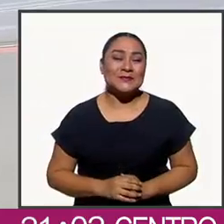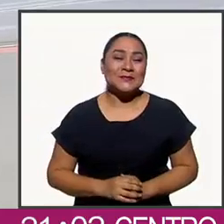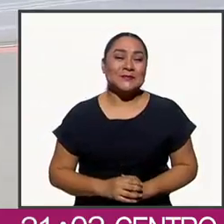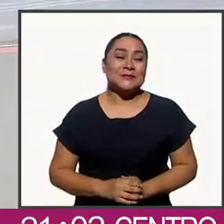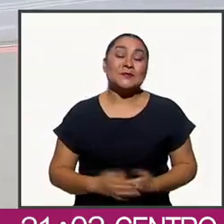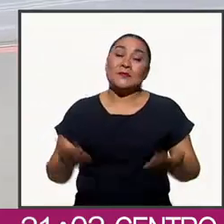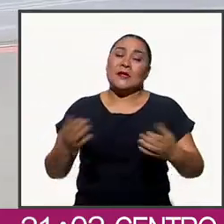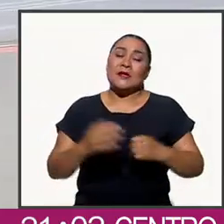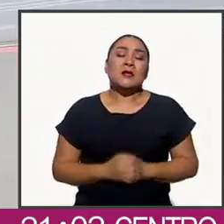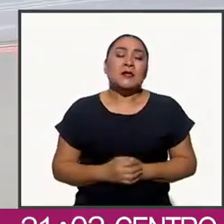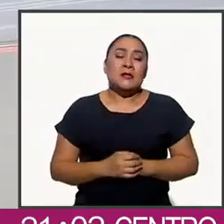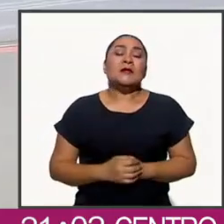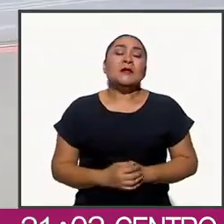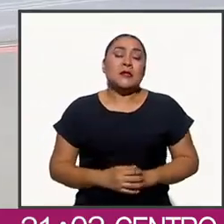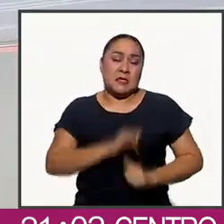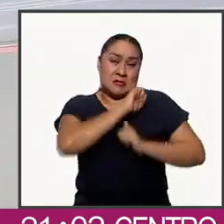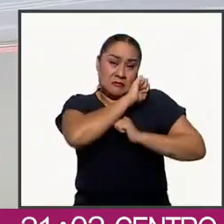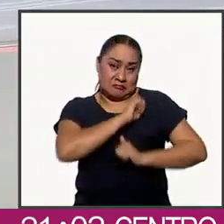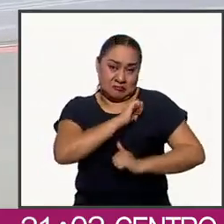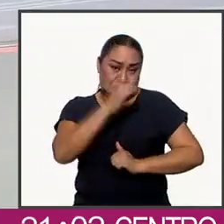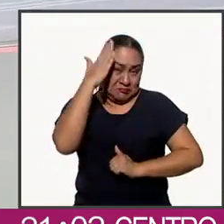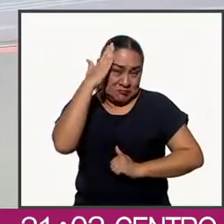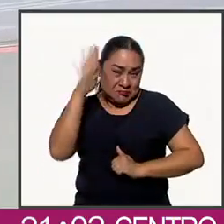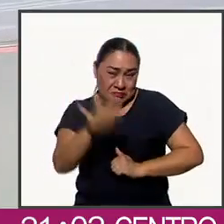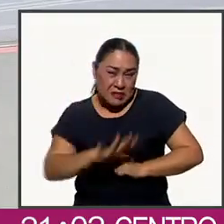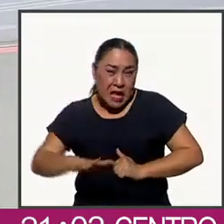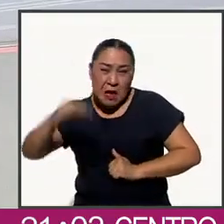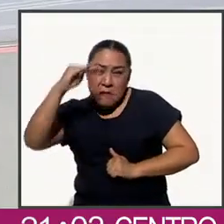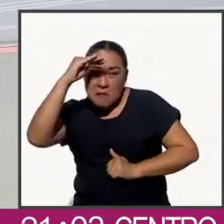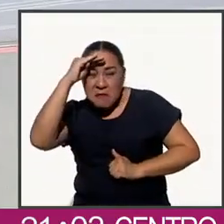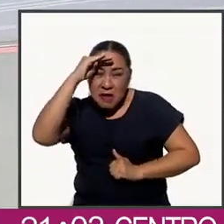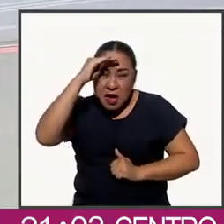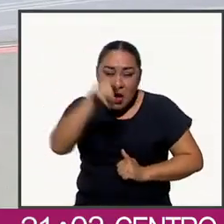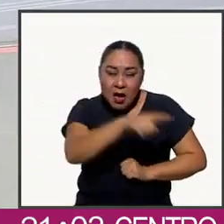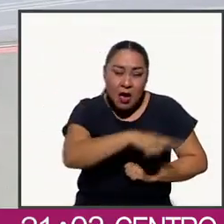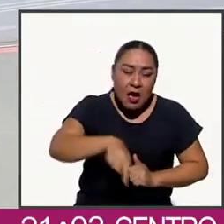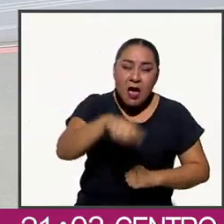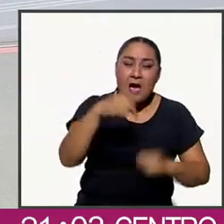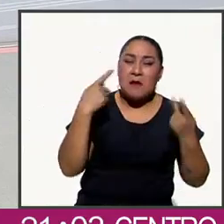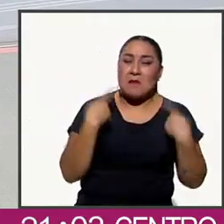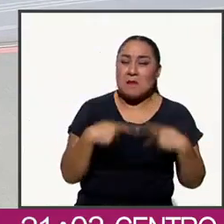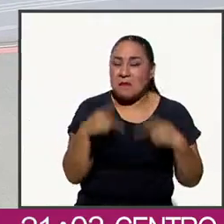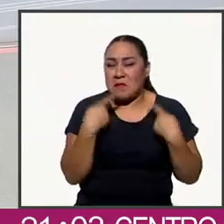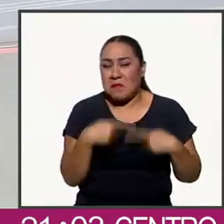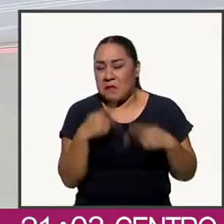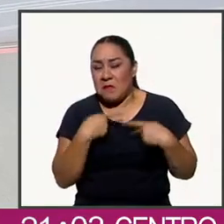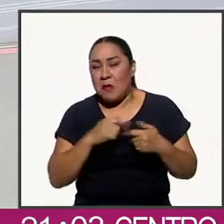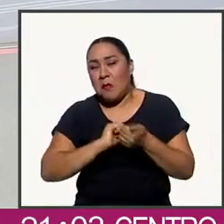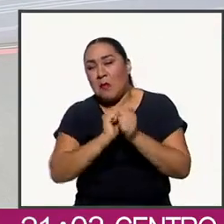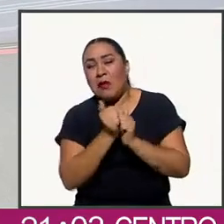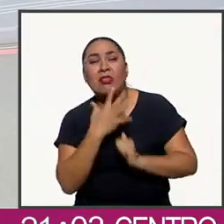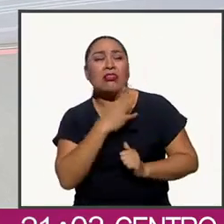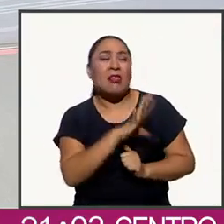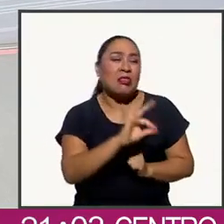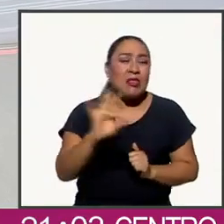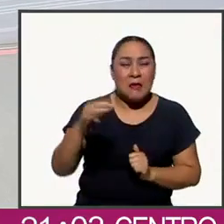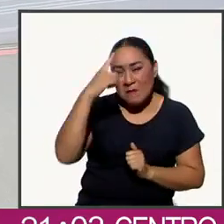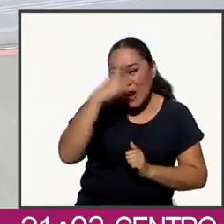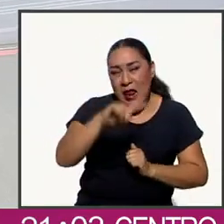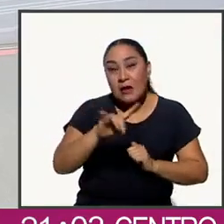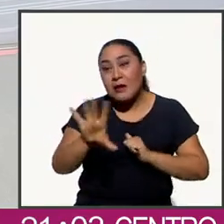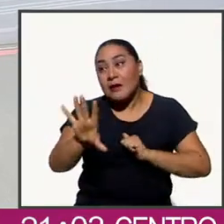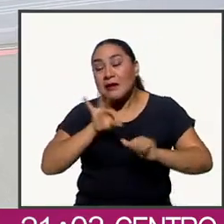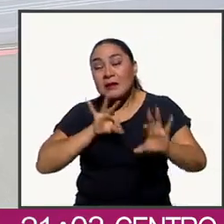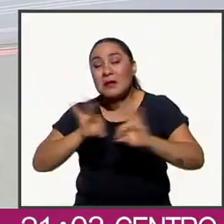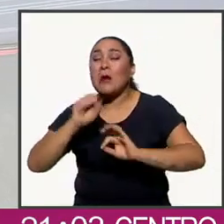Bueno, porque sus dirigentes piensan como si los mexicanos no se hubieran politizado y pudieran mangonear los procesos electivos,